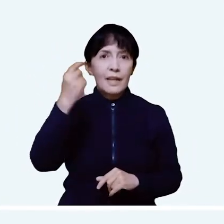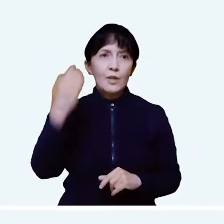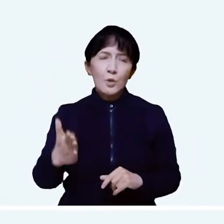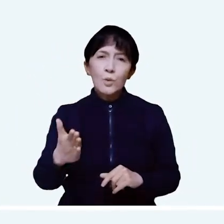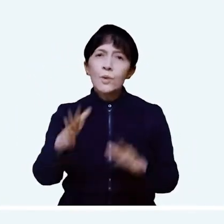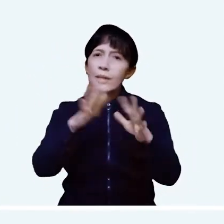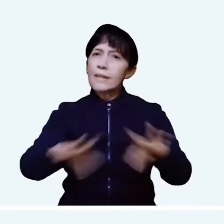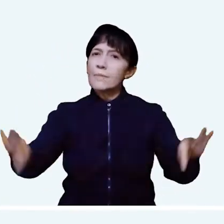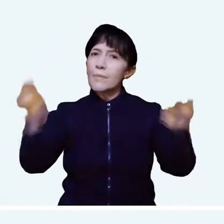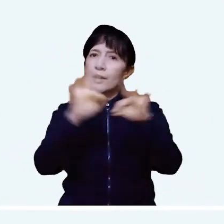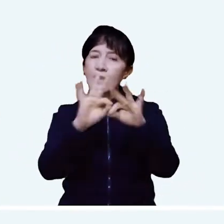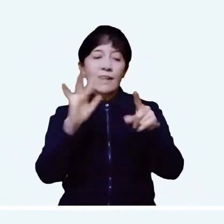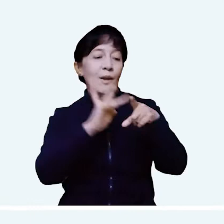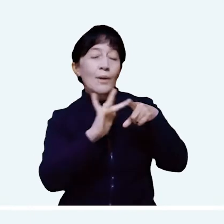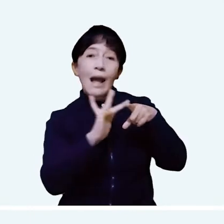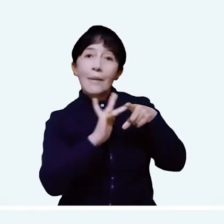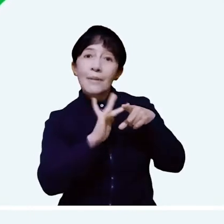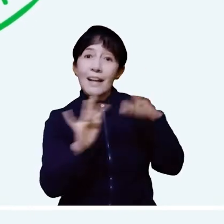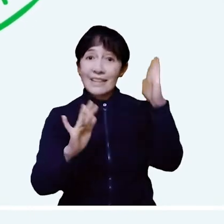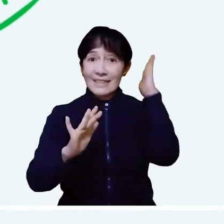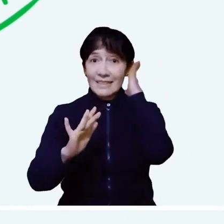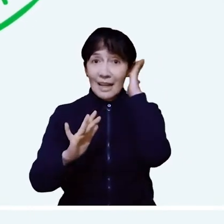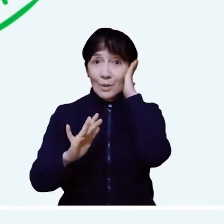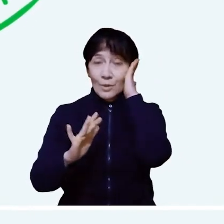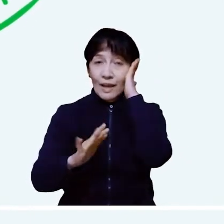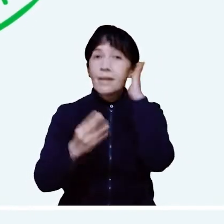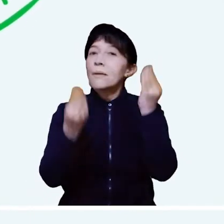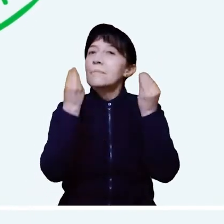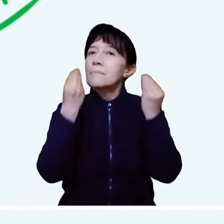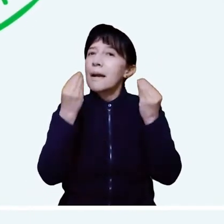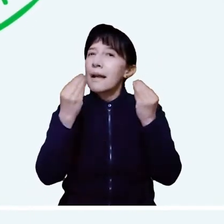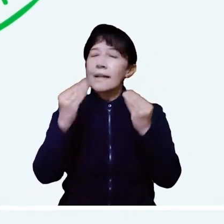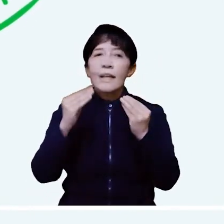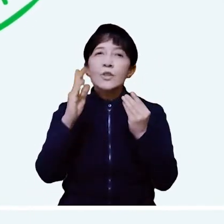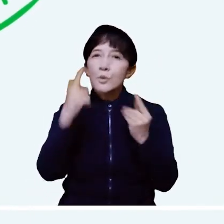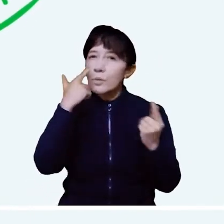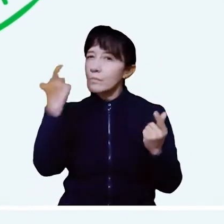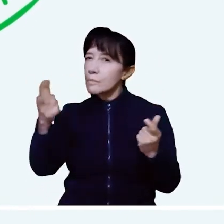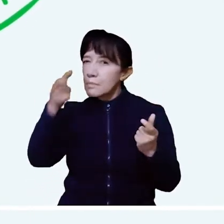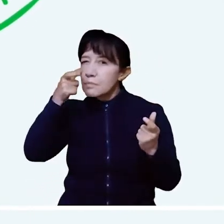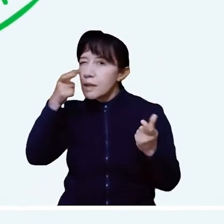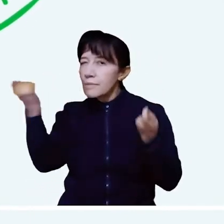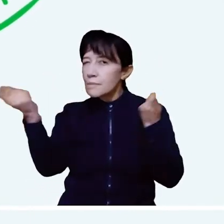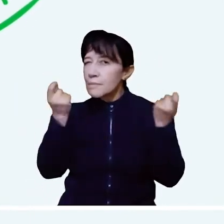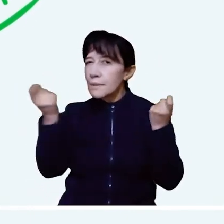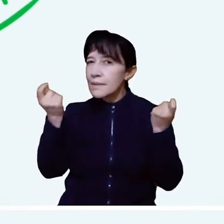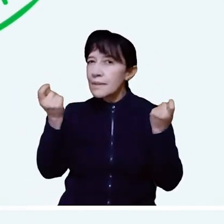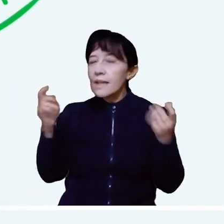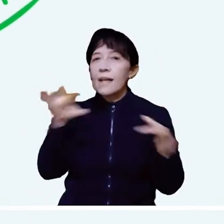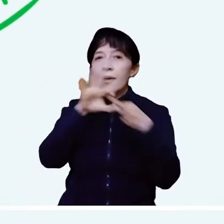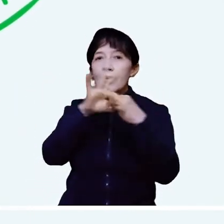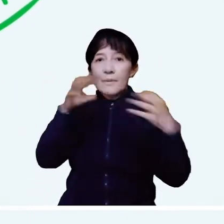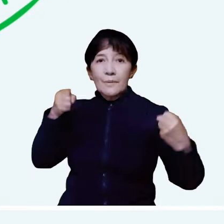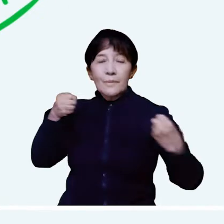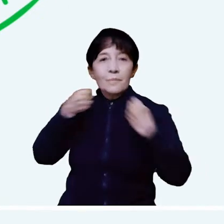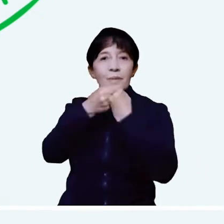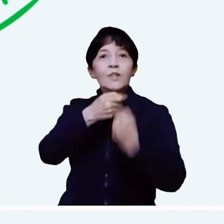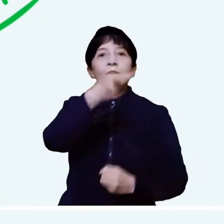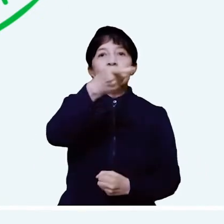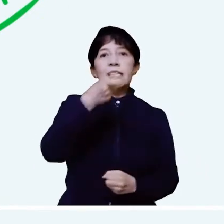fortalecer el monitoreo y control a la deforestación en alianza con el Instituto Global para el Crecimiento Verde,